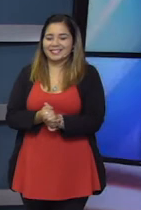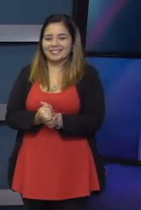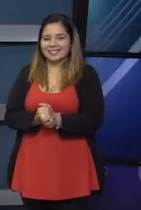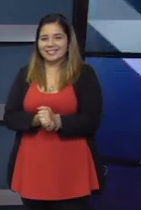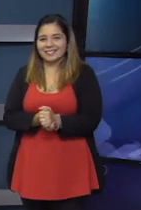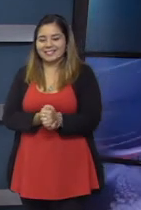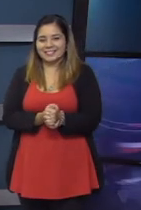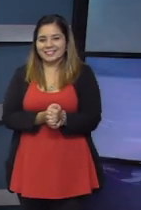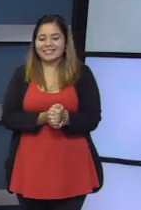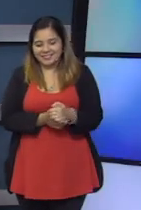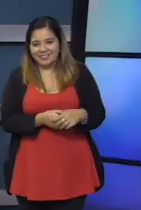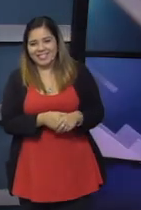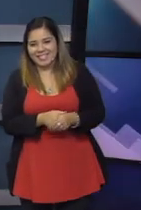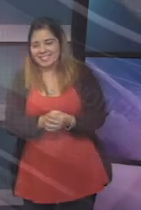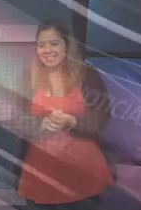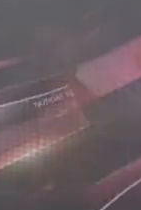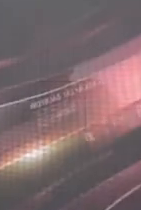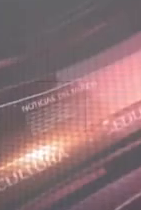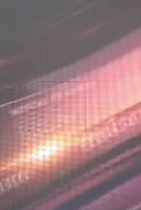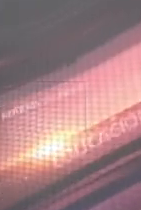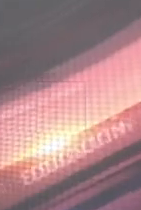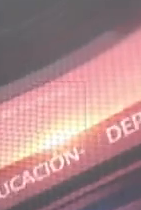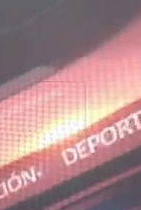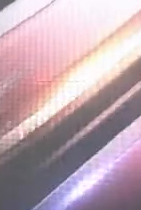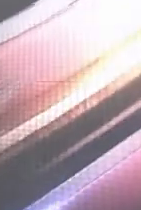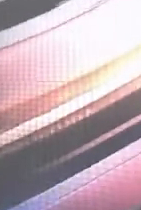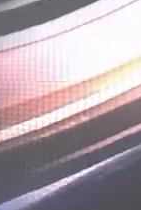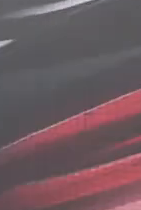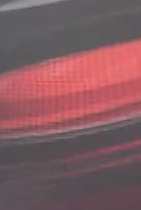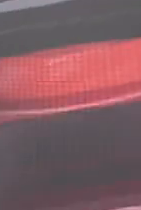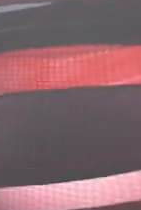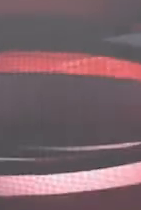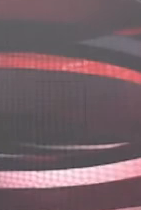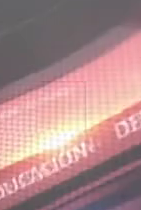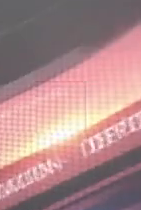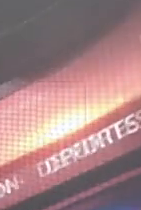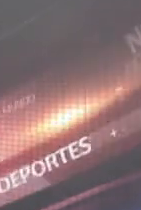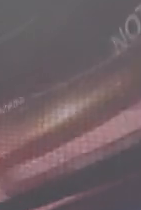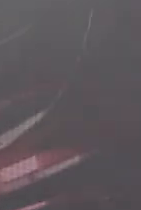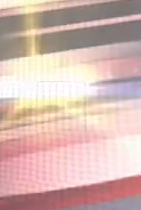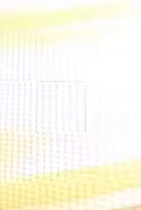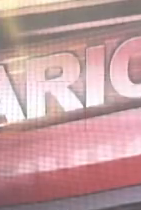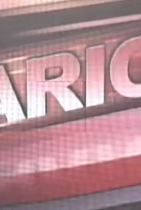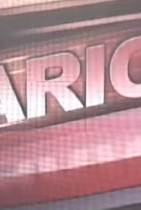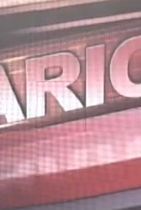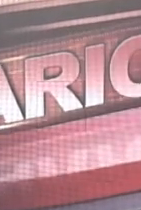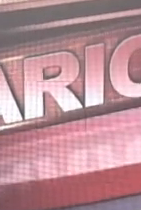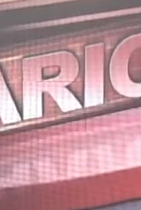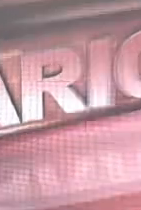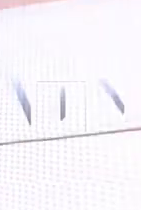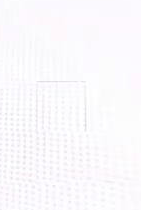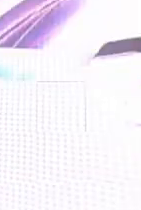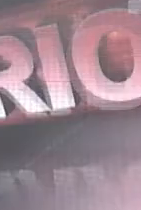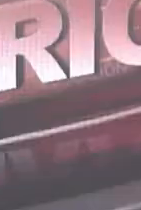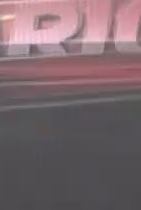medida también ha sido únicamente para el personal directivo o también para las personas que trabajan ahí? No, yo tengo entendido que